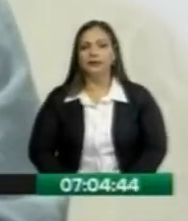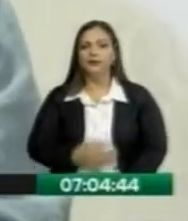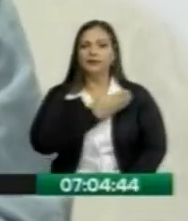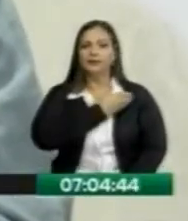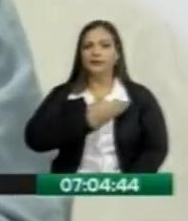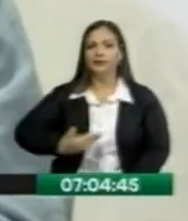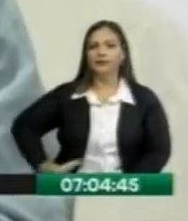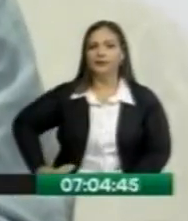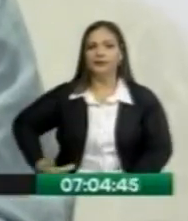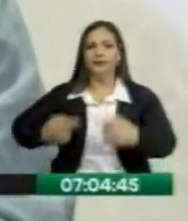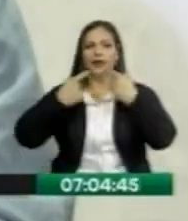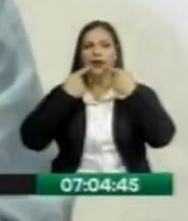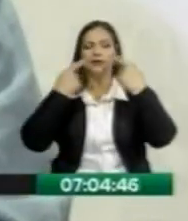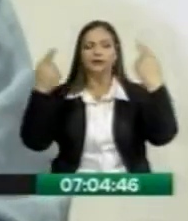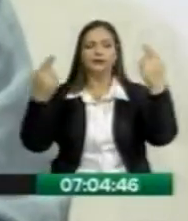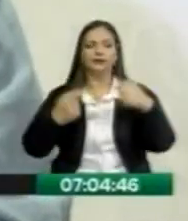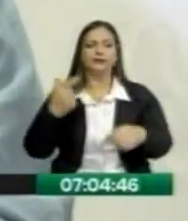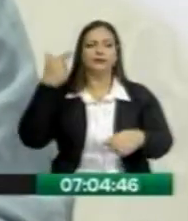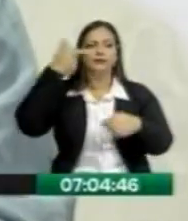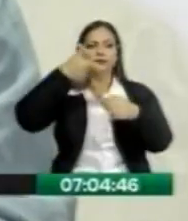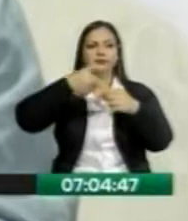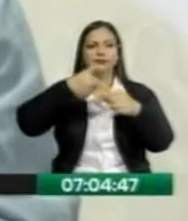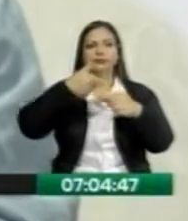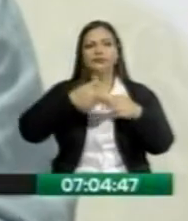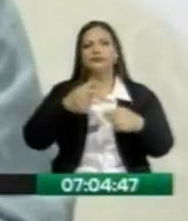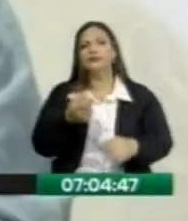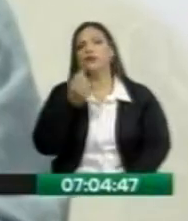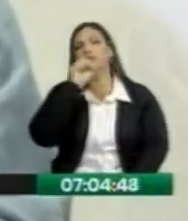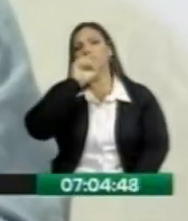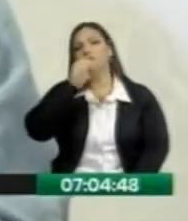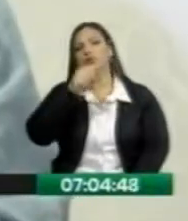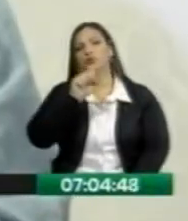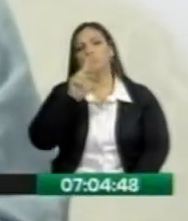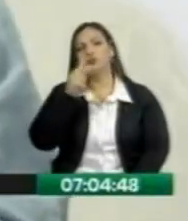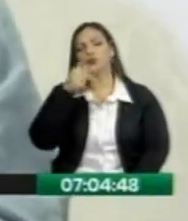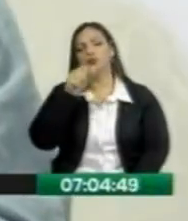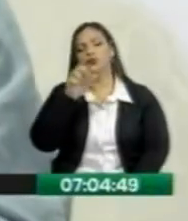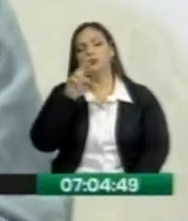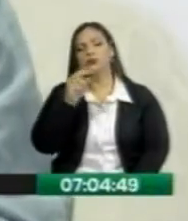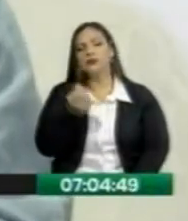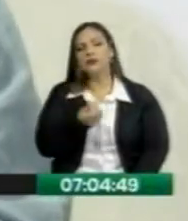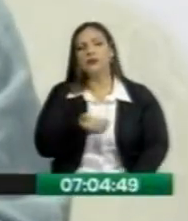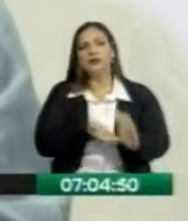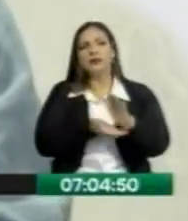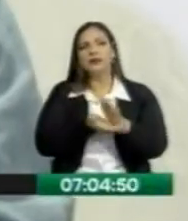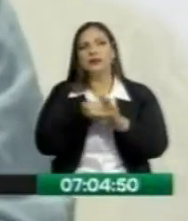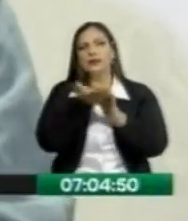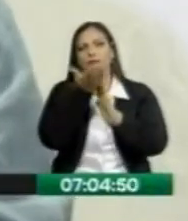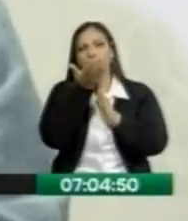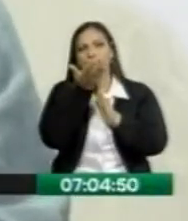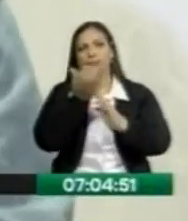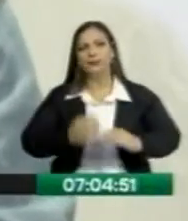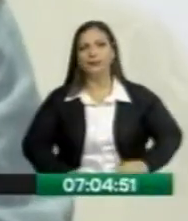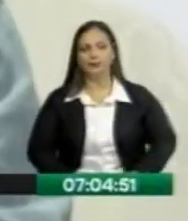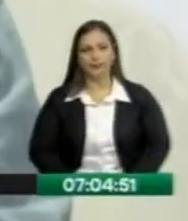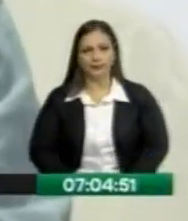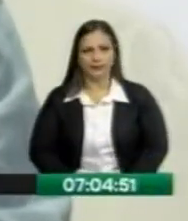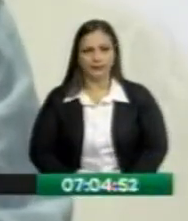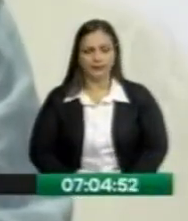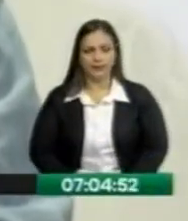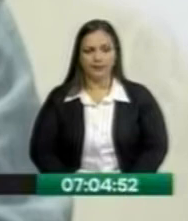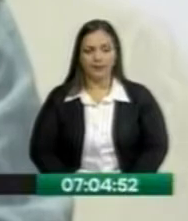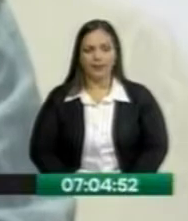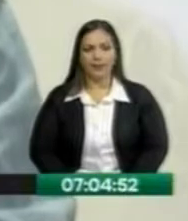fecha entraremos a cobrar. Si es que todavía no ha llegado el combustible, pues serán unos días, pero probablemente